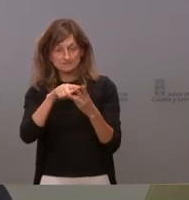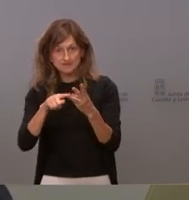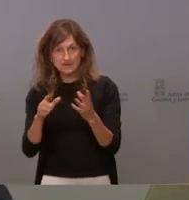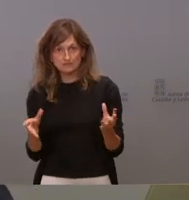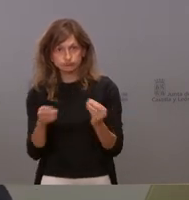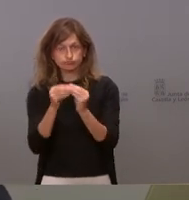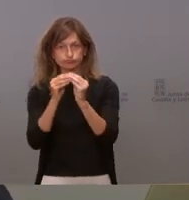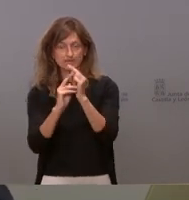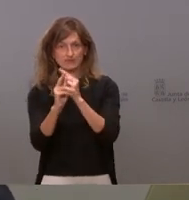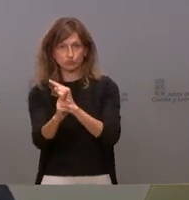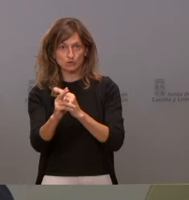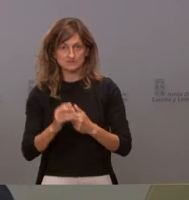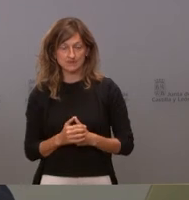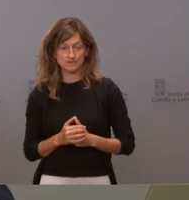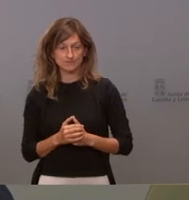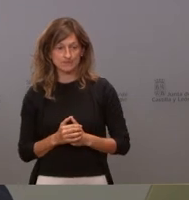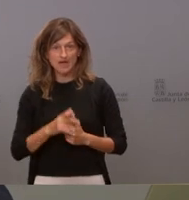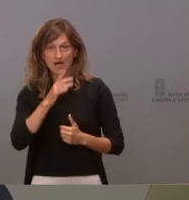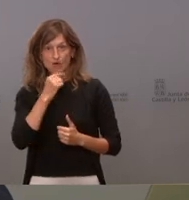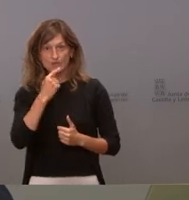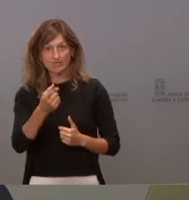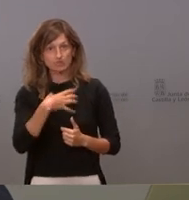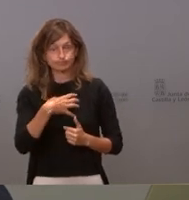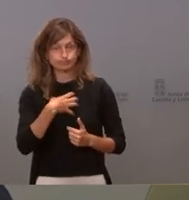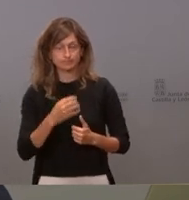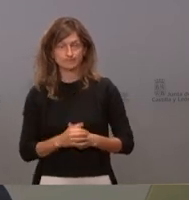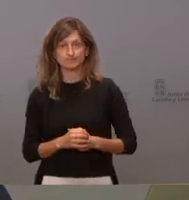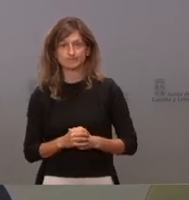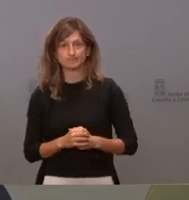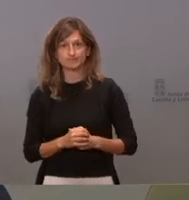en la respuesta que ahora es prematuro dar a la pregunta que me hace